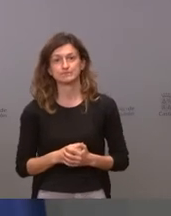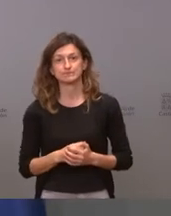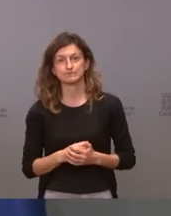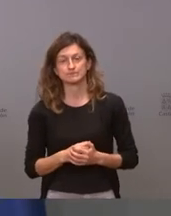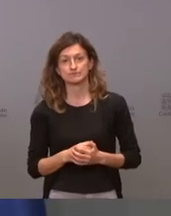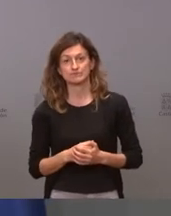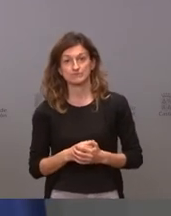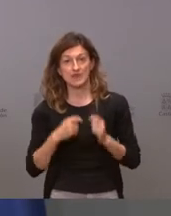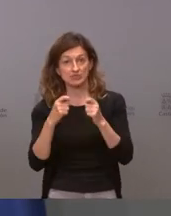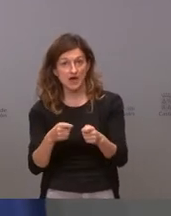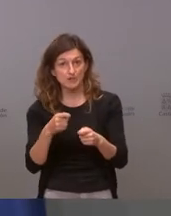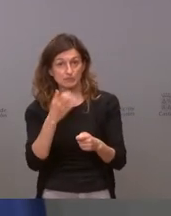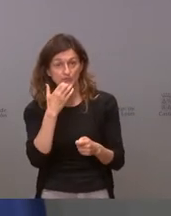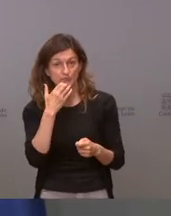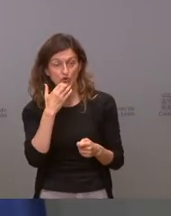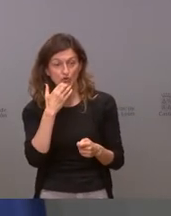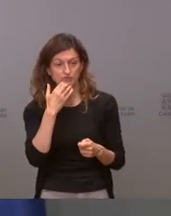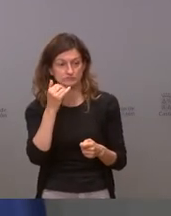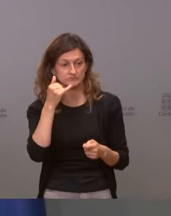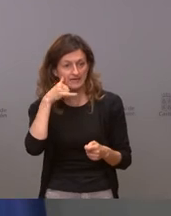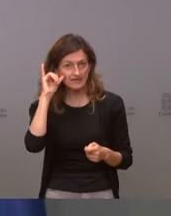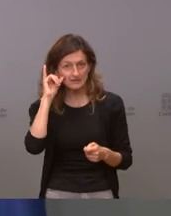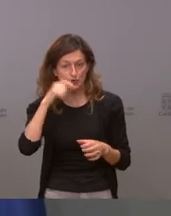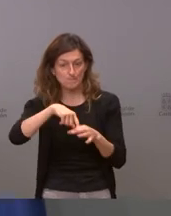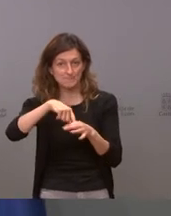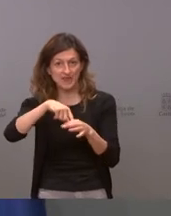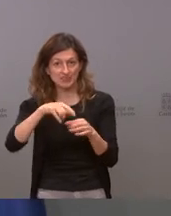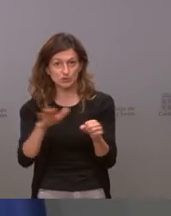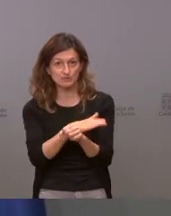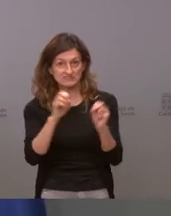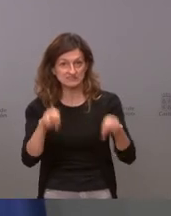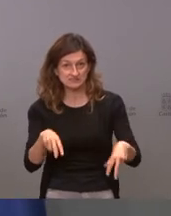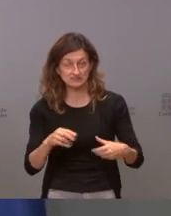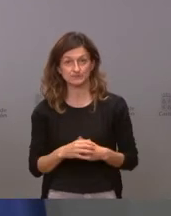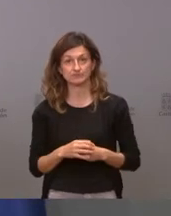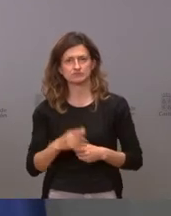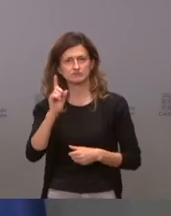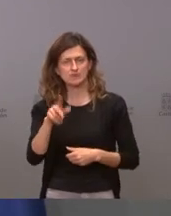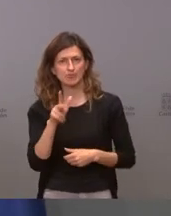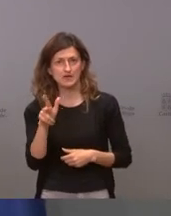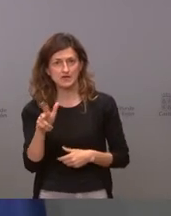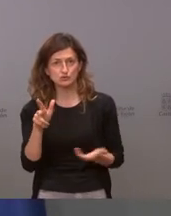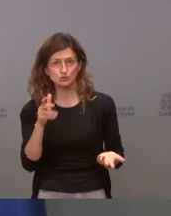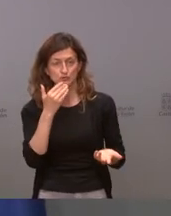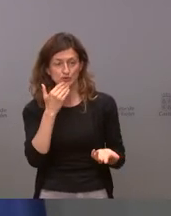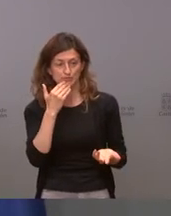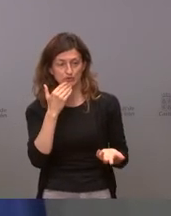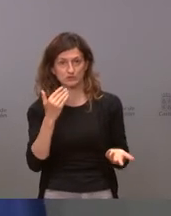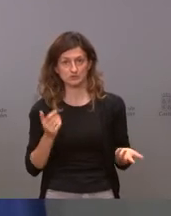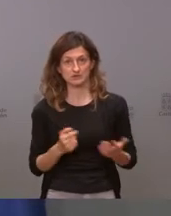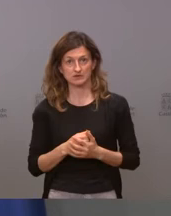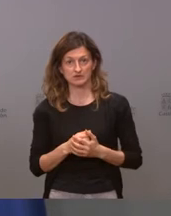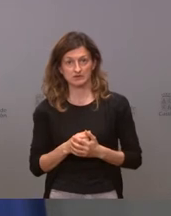está poniendo en riesgo además que queden plazas sin cubrir y el derecho de unos señores